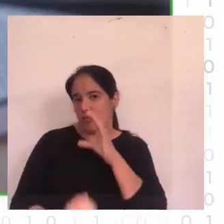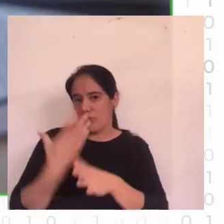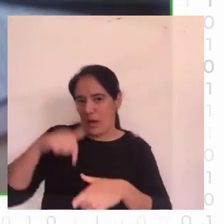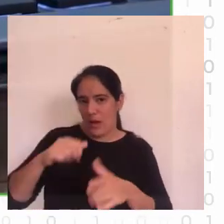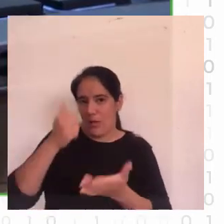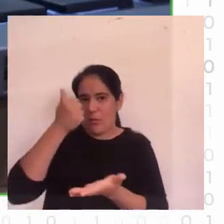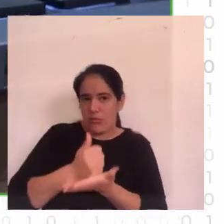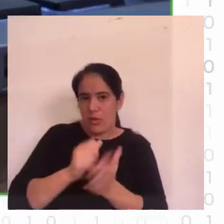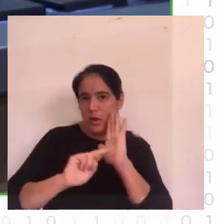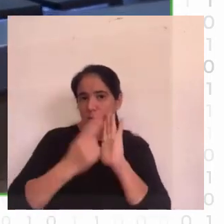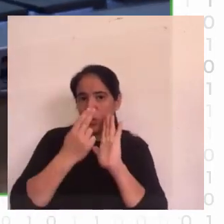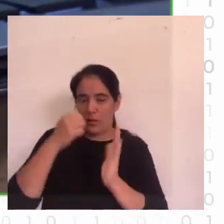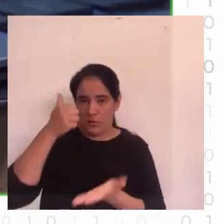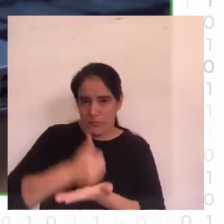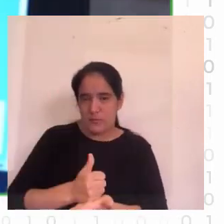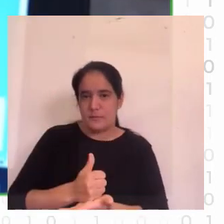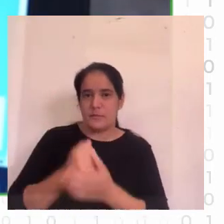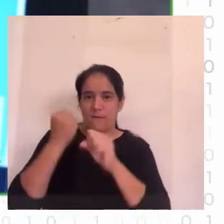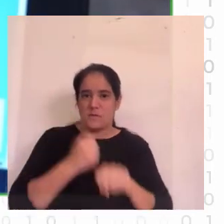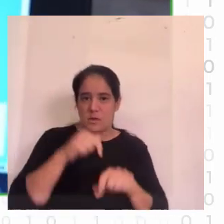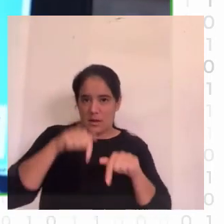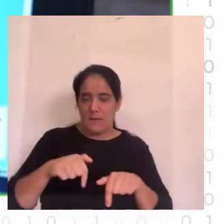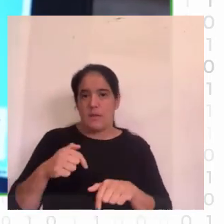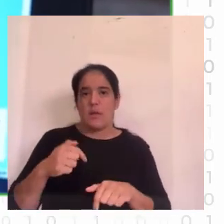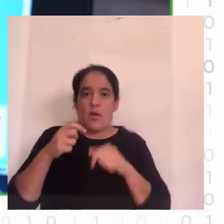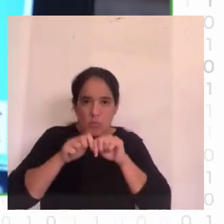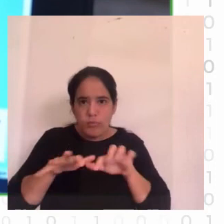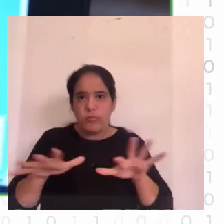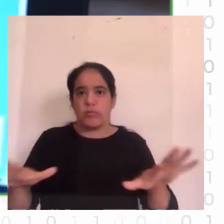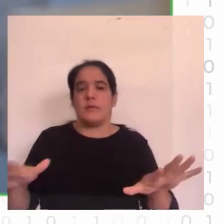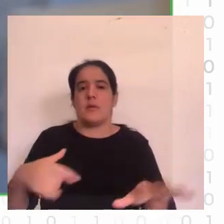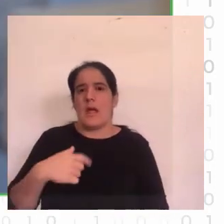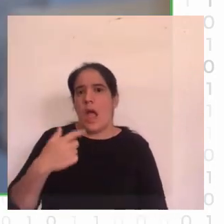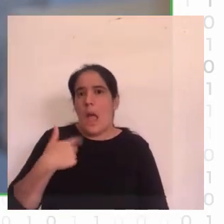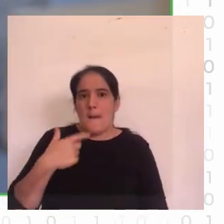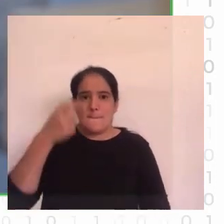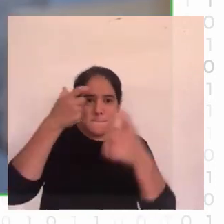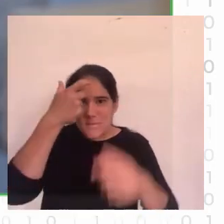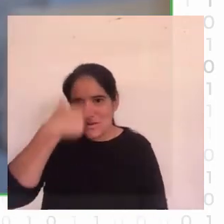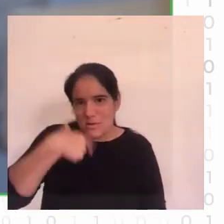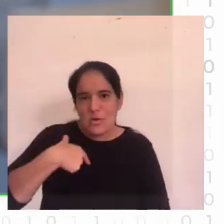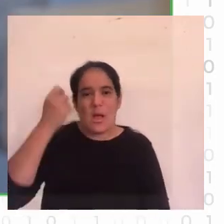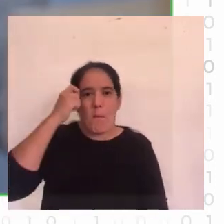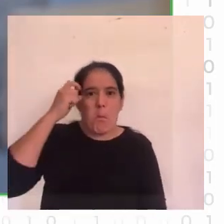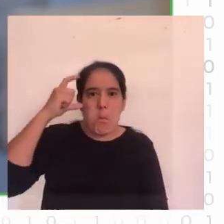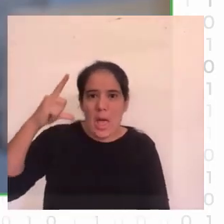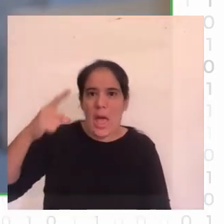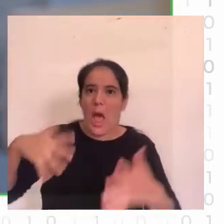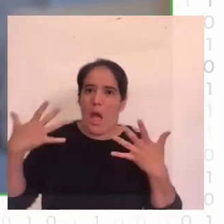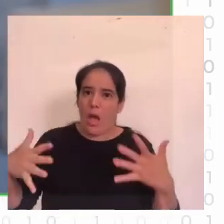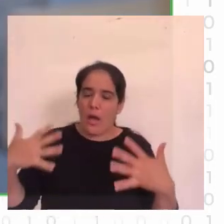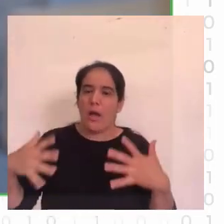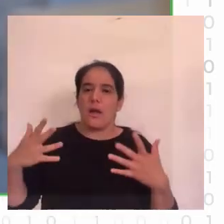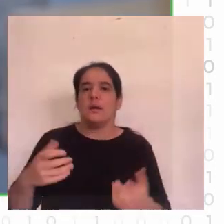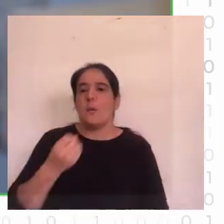en Uruguay con foco regional La densidad de talento que hay en Uruguay está muy buena Tiene políticas para